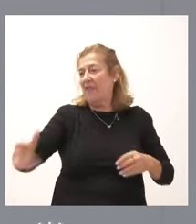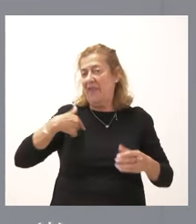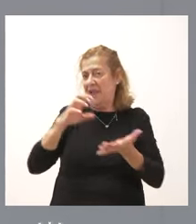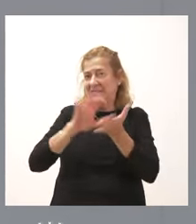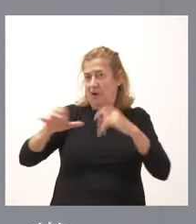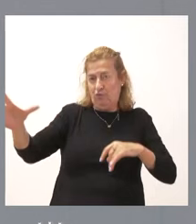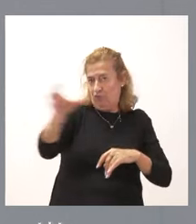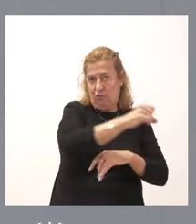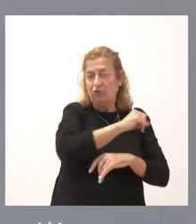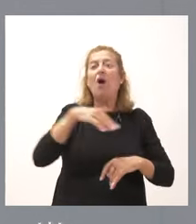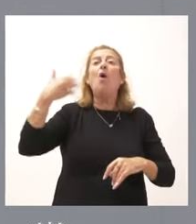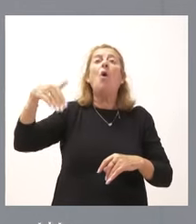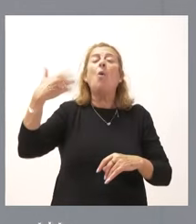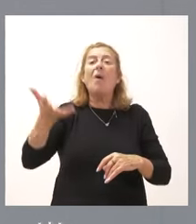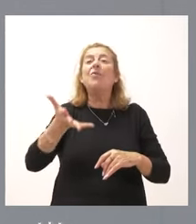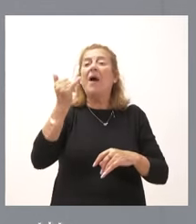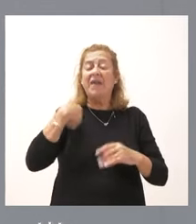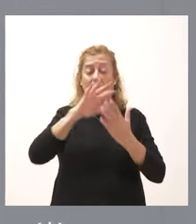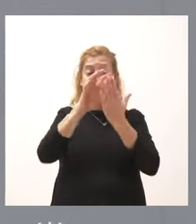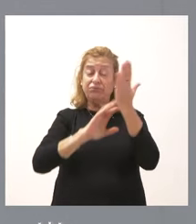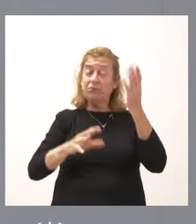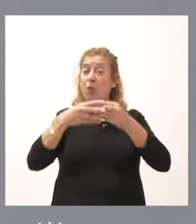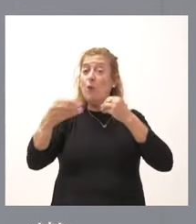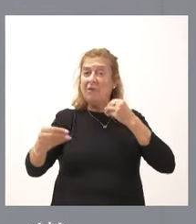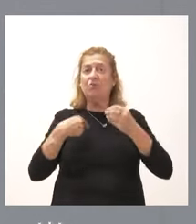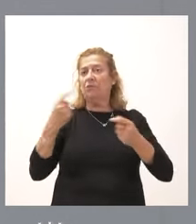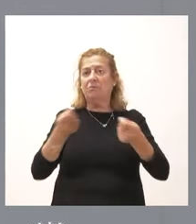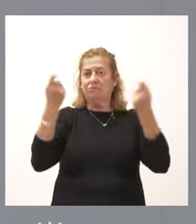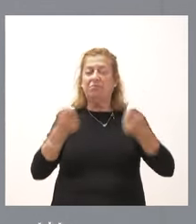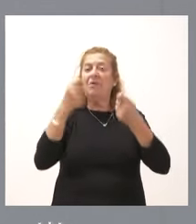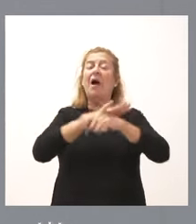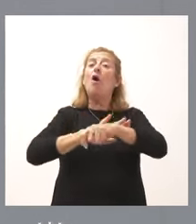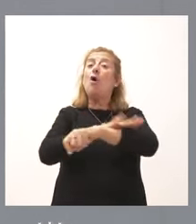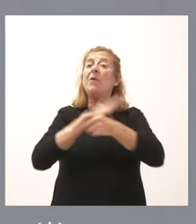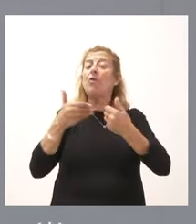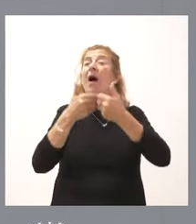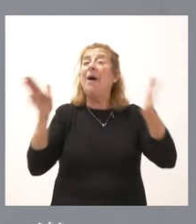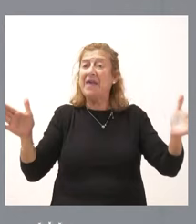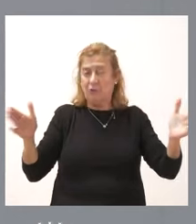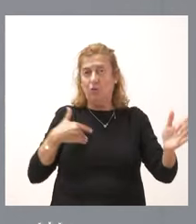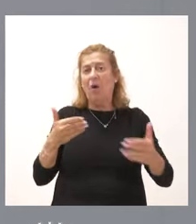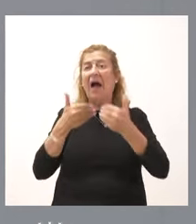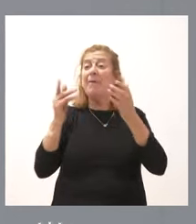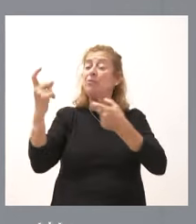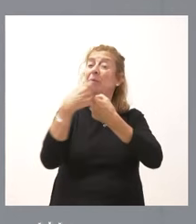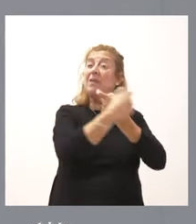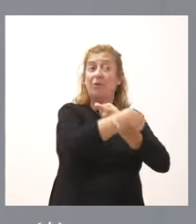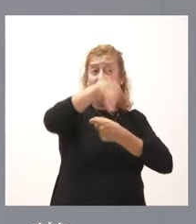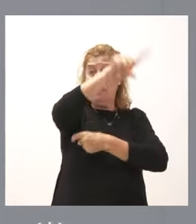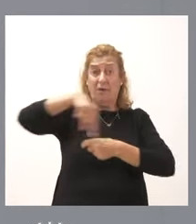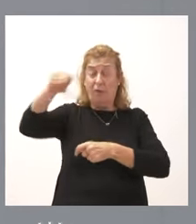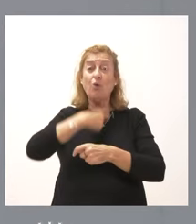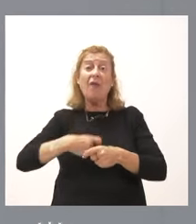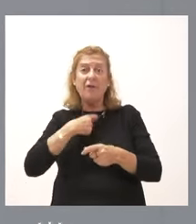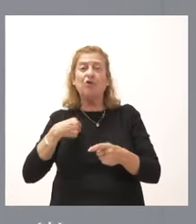autónoma y, cuando tengamos redactado el documento, pues lo colgaremos en Gobierno abierto, abriremos a la participación del conjunto de los ciudadanos y, lógicamente,